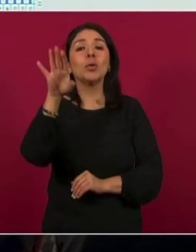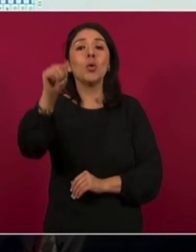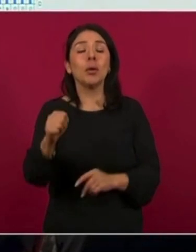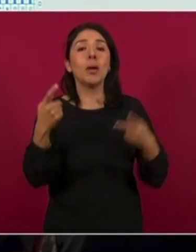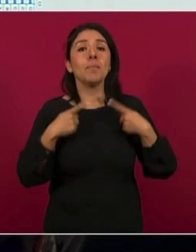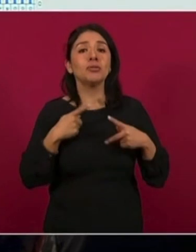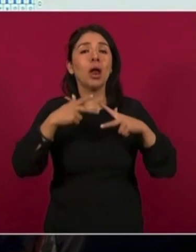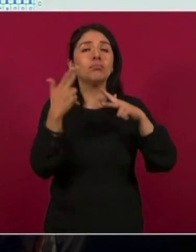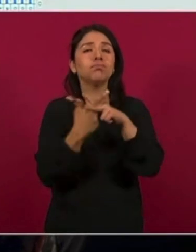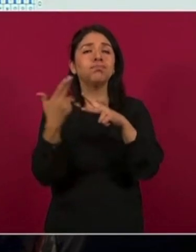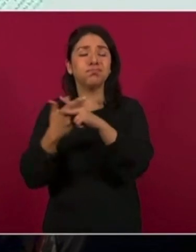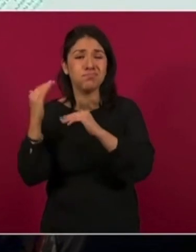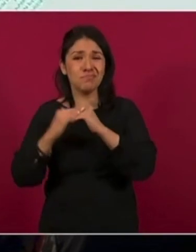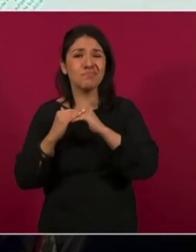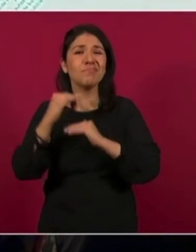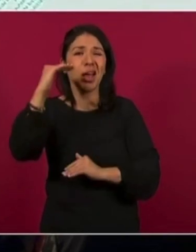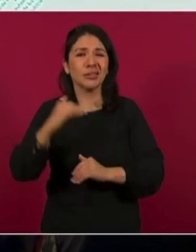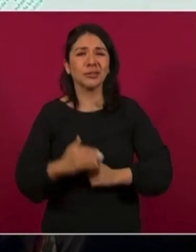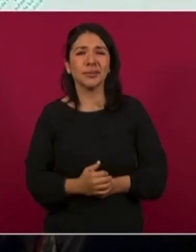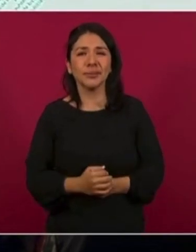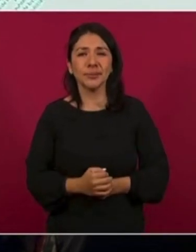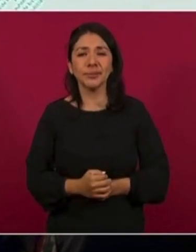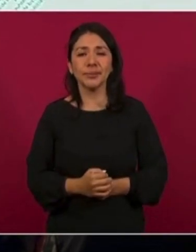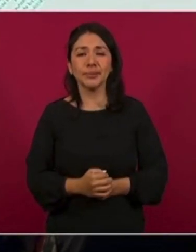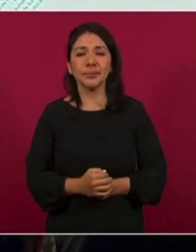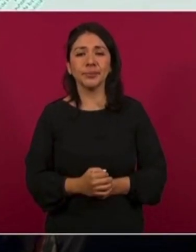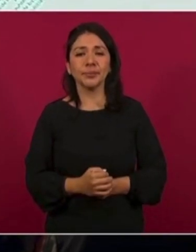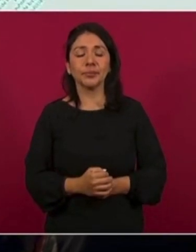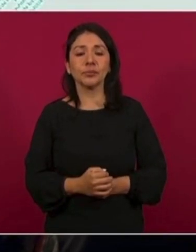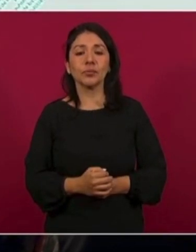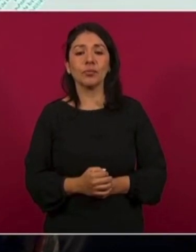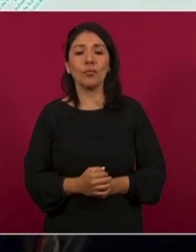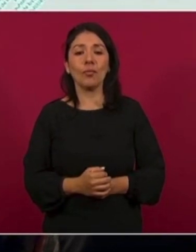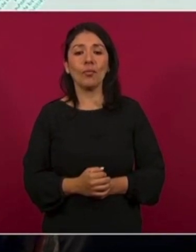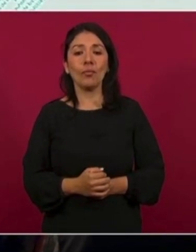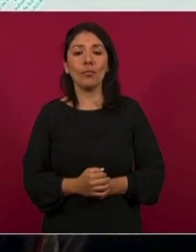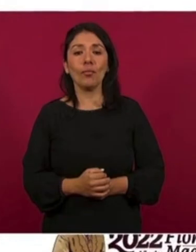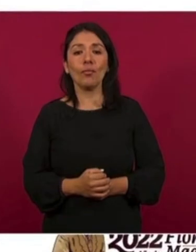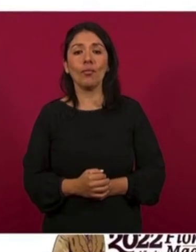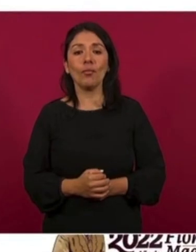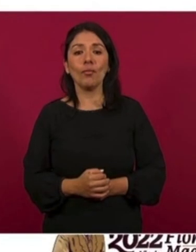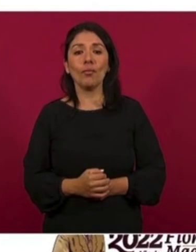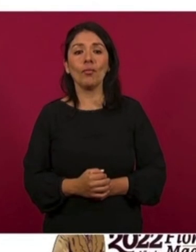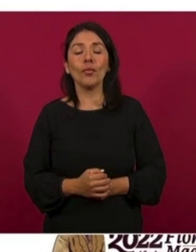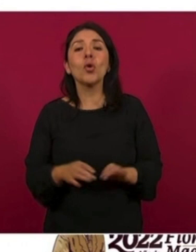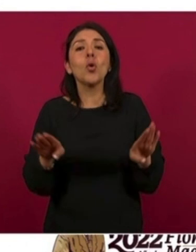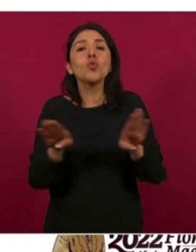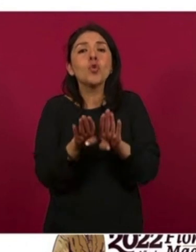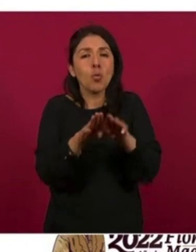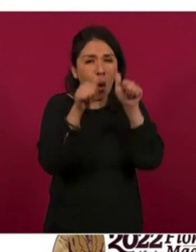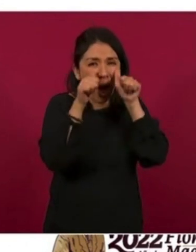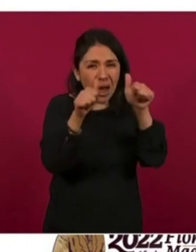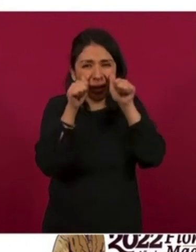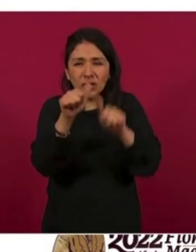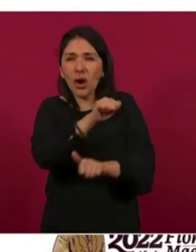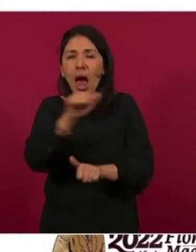homicidios más. En el caso de la atención de los 50